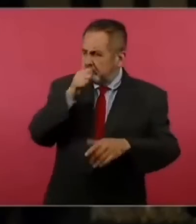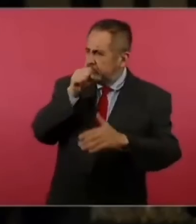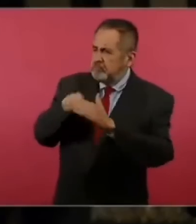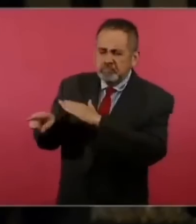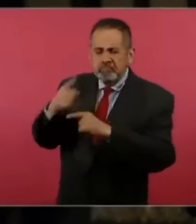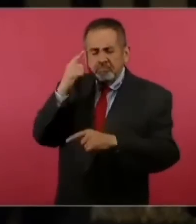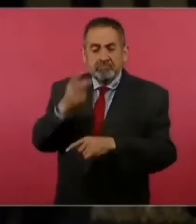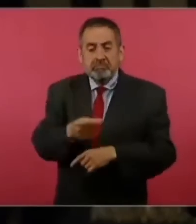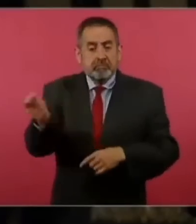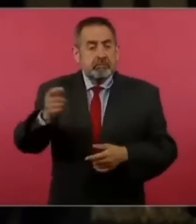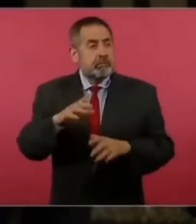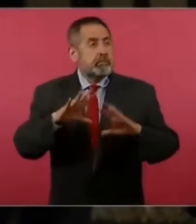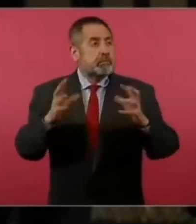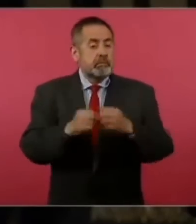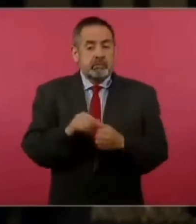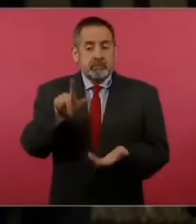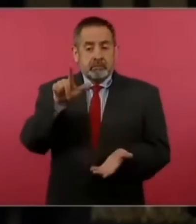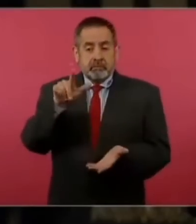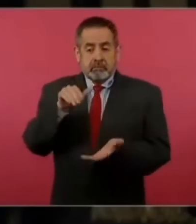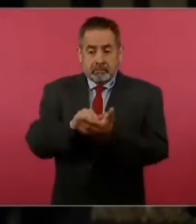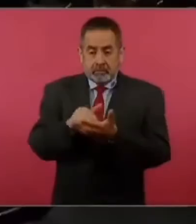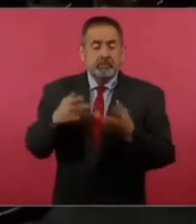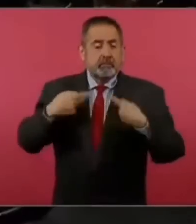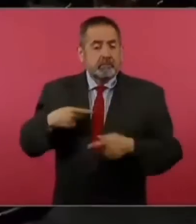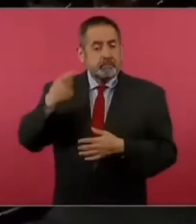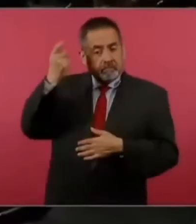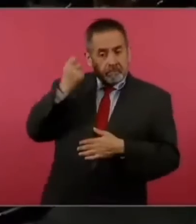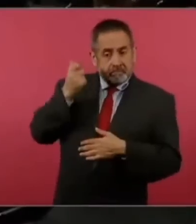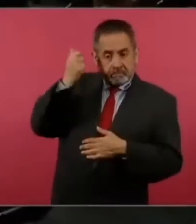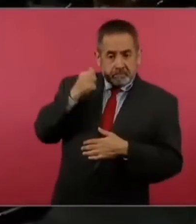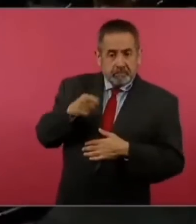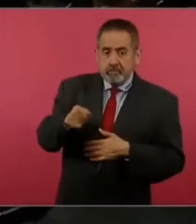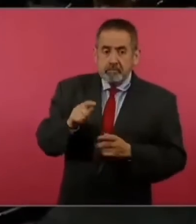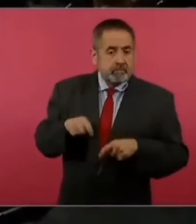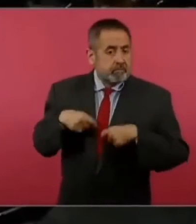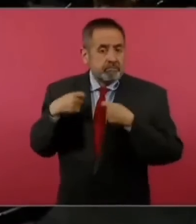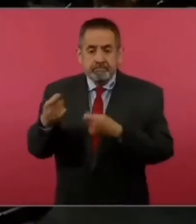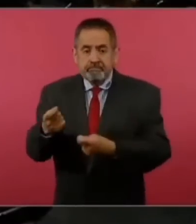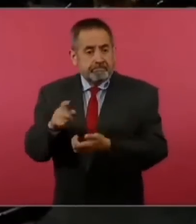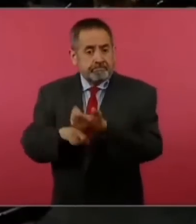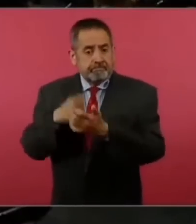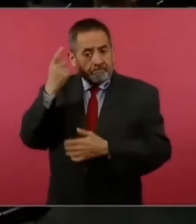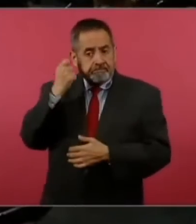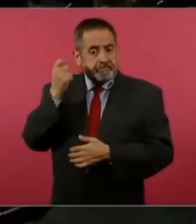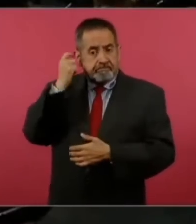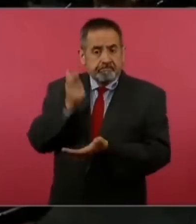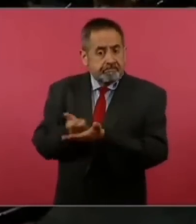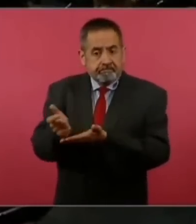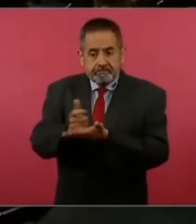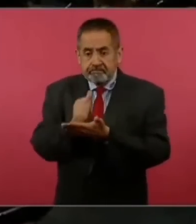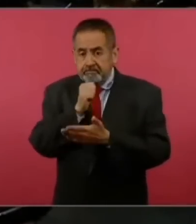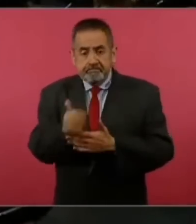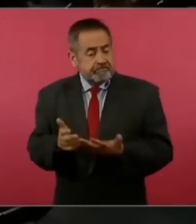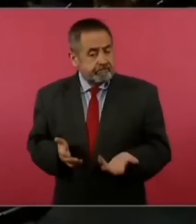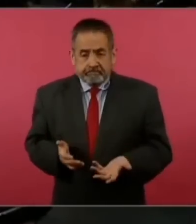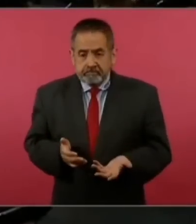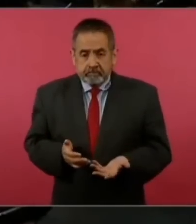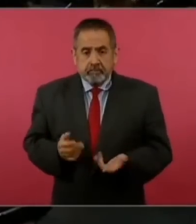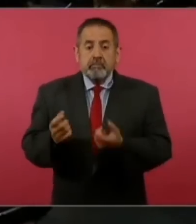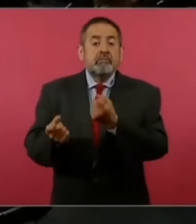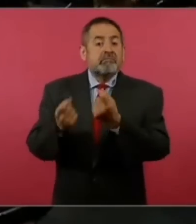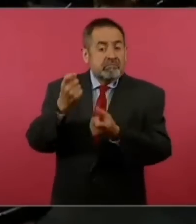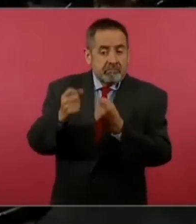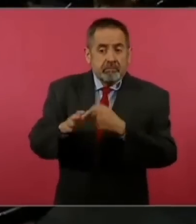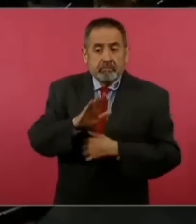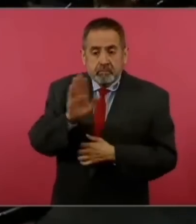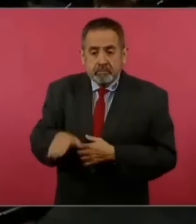son más de 7 mil pensionados jubilados que no han recibido su jubilación y su pensión algunos murieron